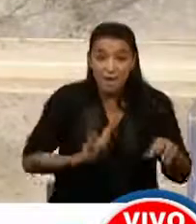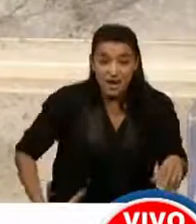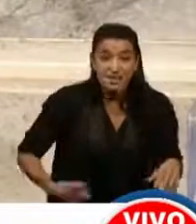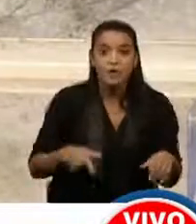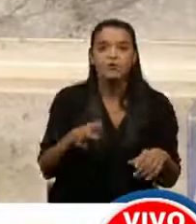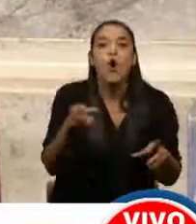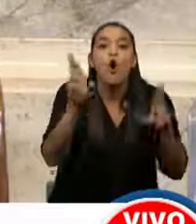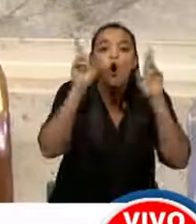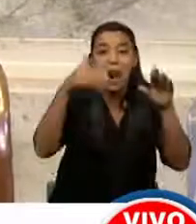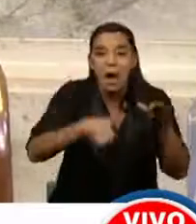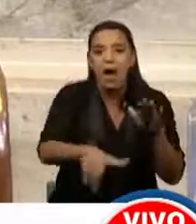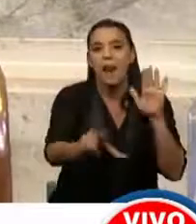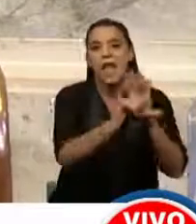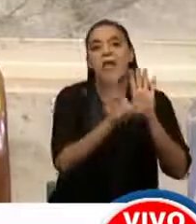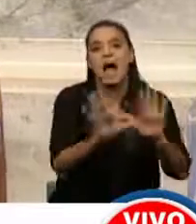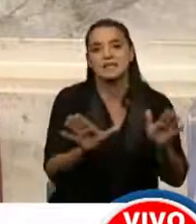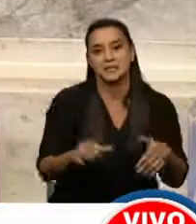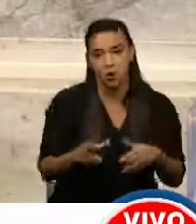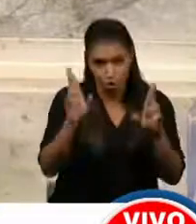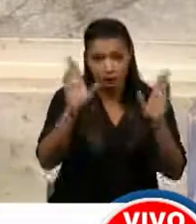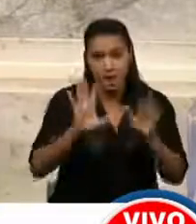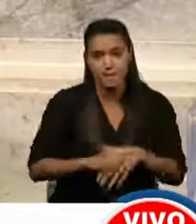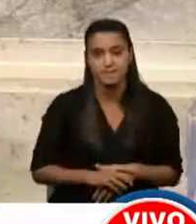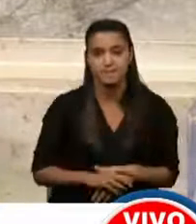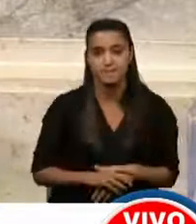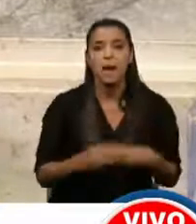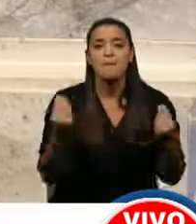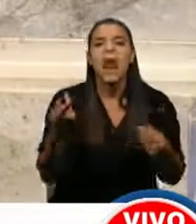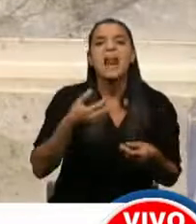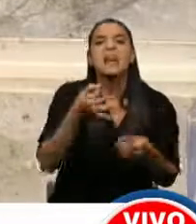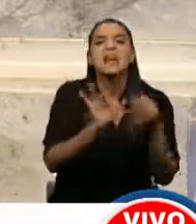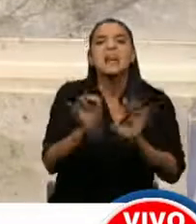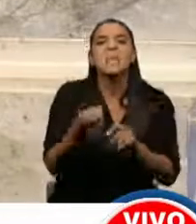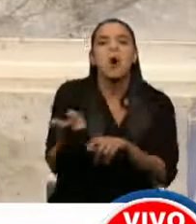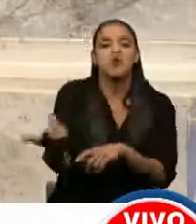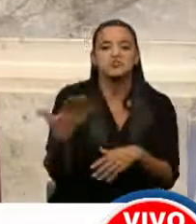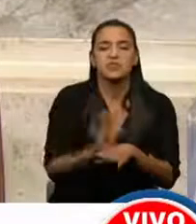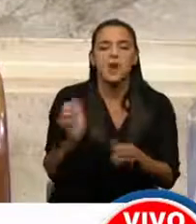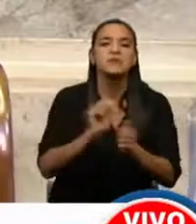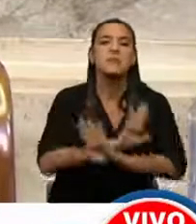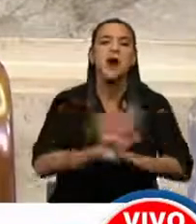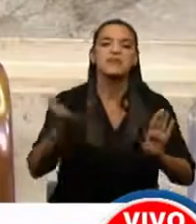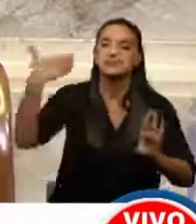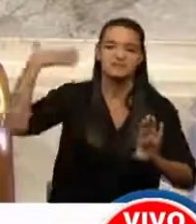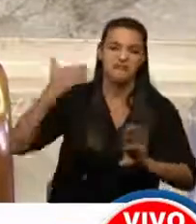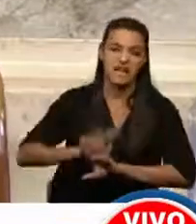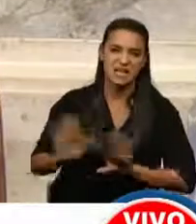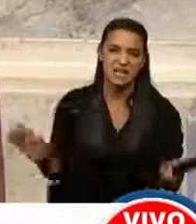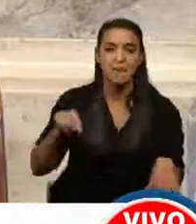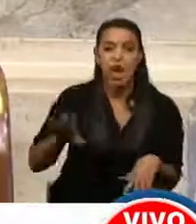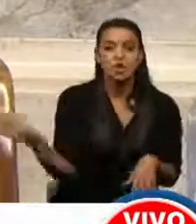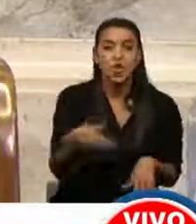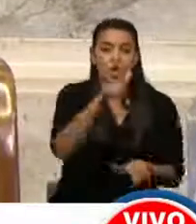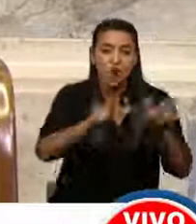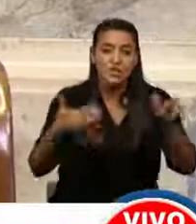algo así sea ley alguna vez. Ojalá. Para que la limosna estatal sea historia y para que todos los argentinos